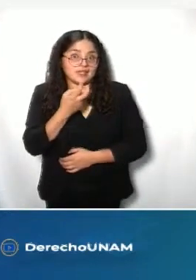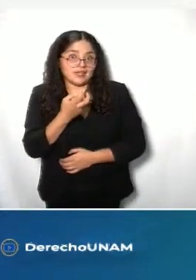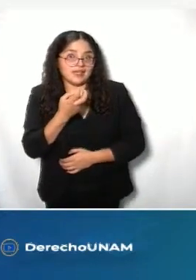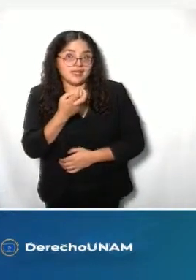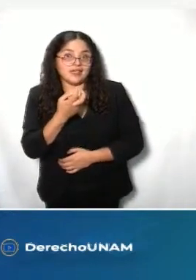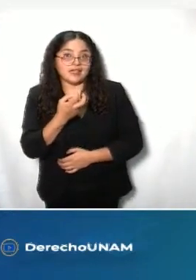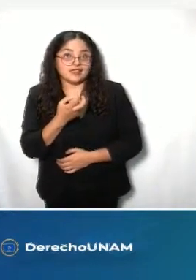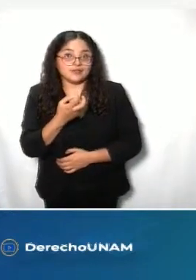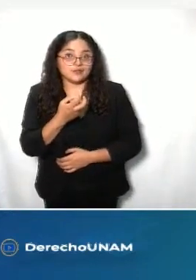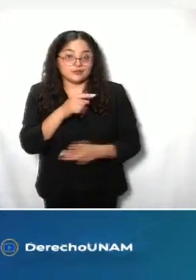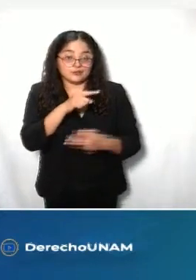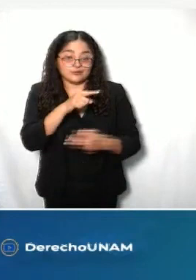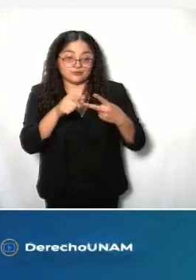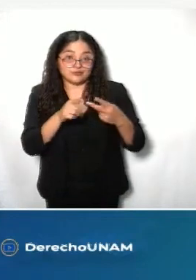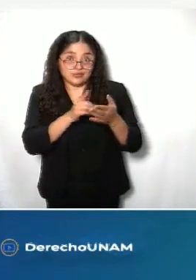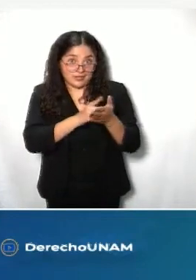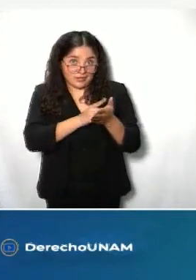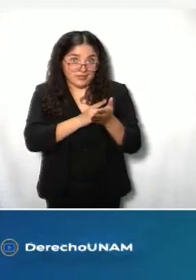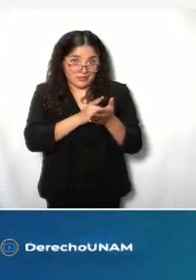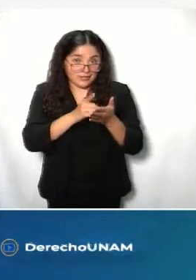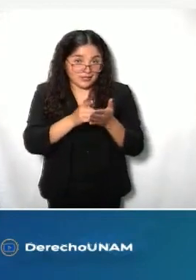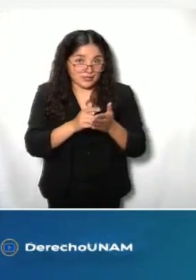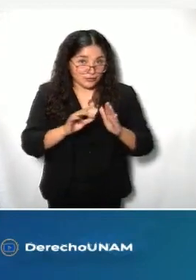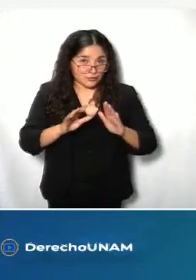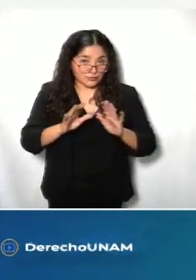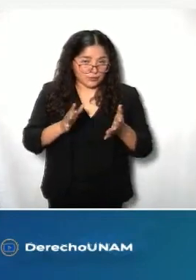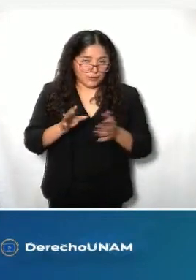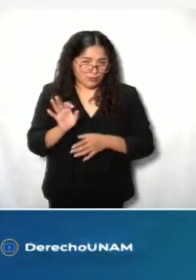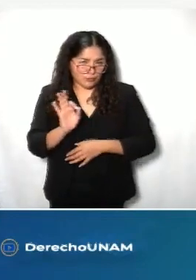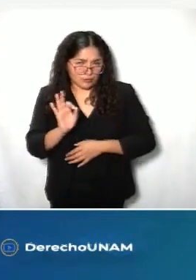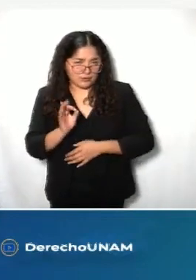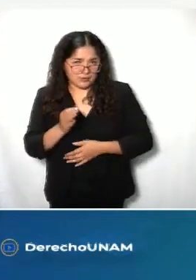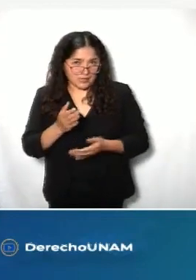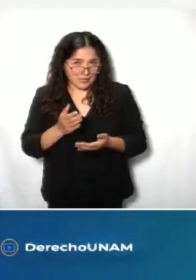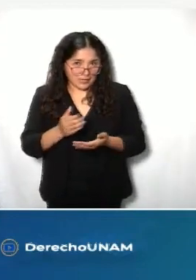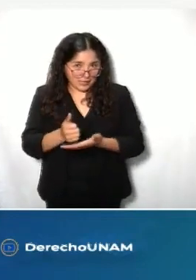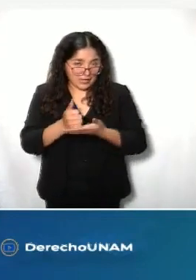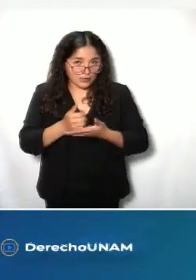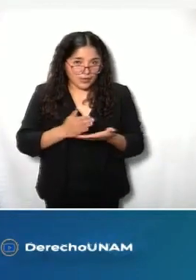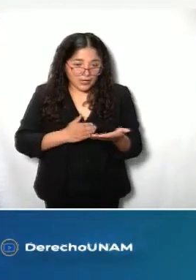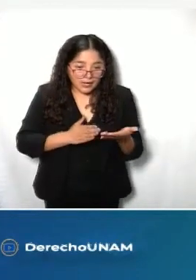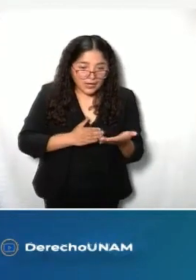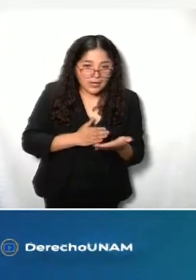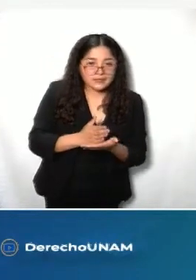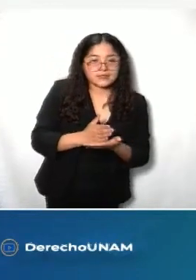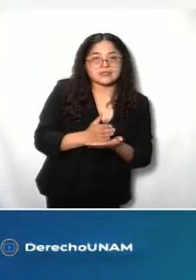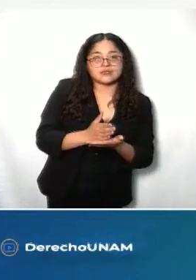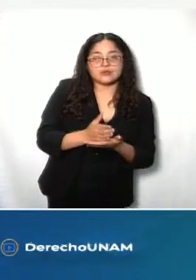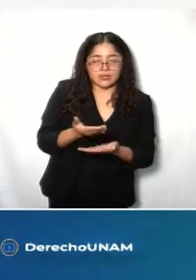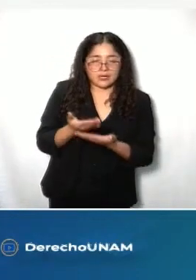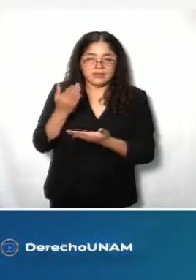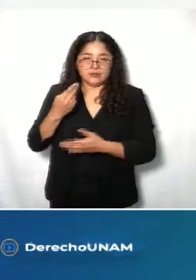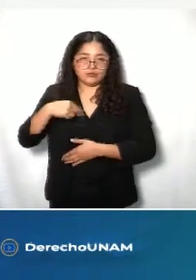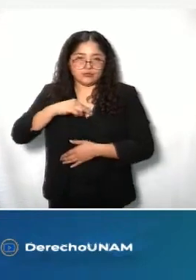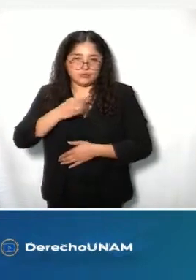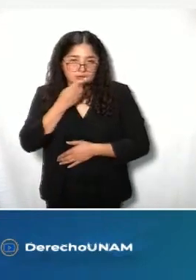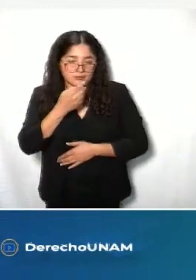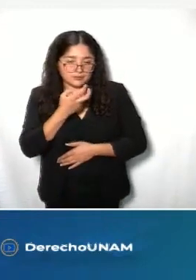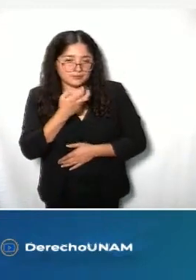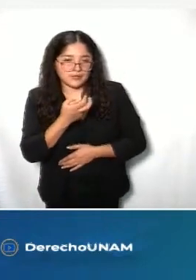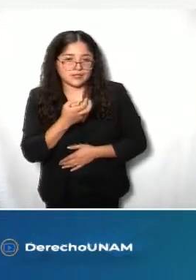derechos, ya ve como han sido debidamente clasificados, derechos